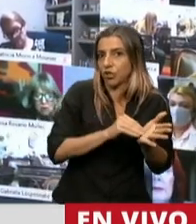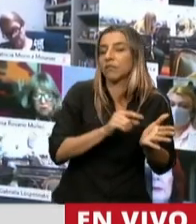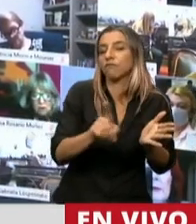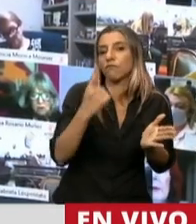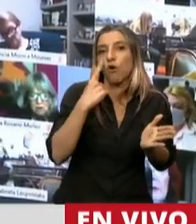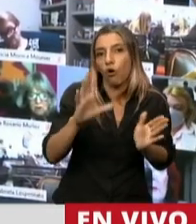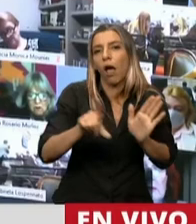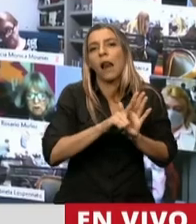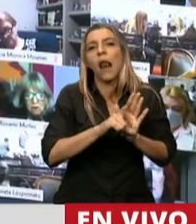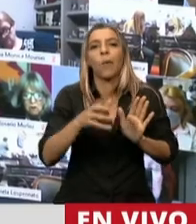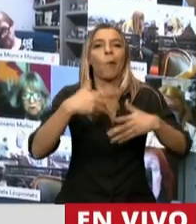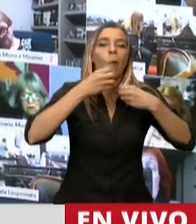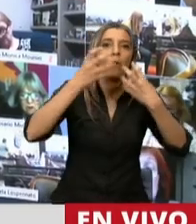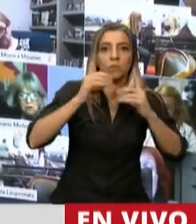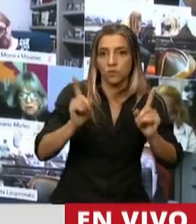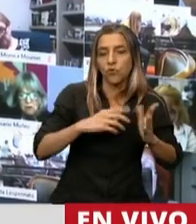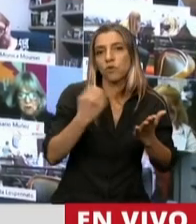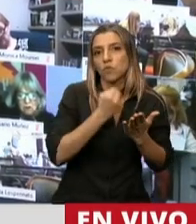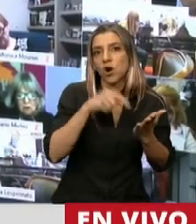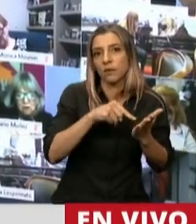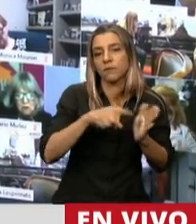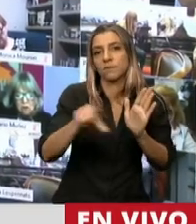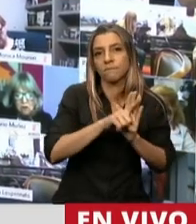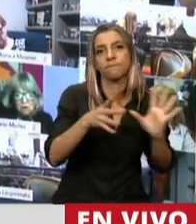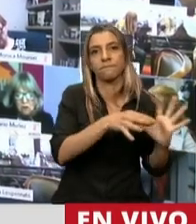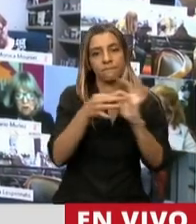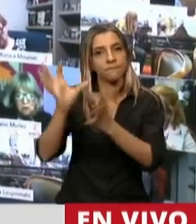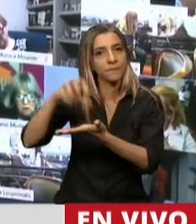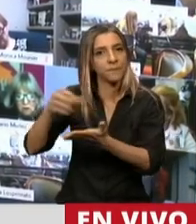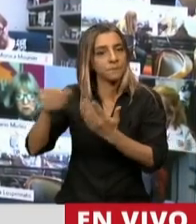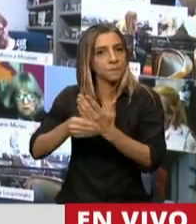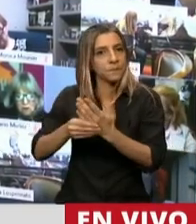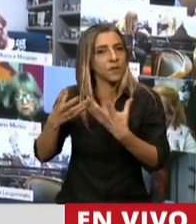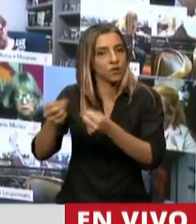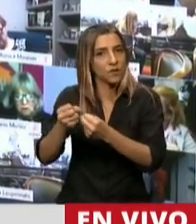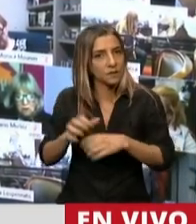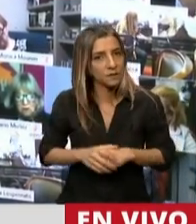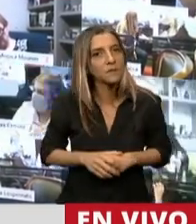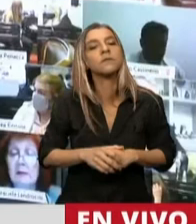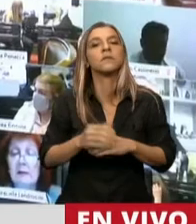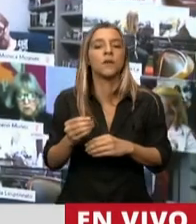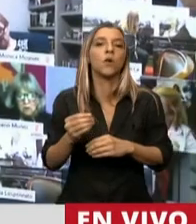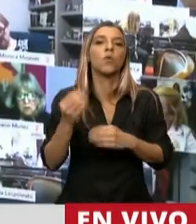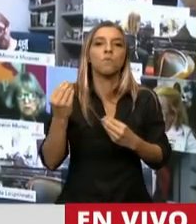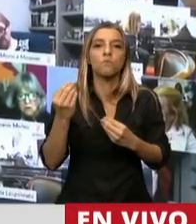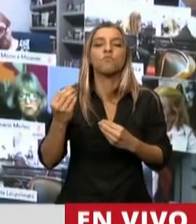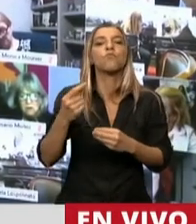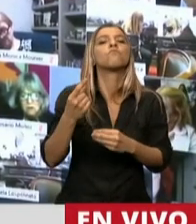primero agradecer al Ministerio de Salud en la figura de su Ministro Ginés González García pero también en el